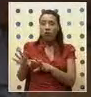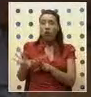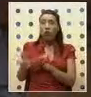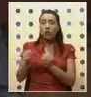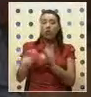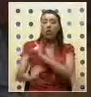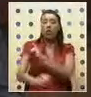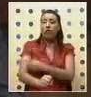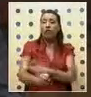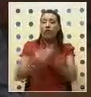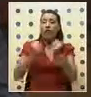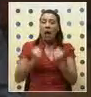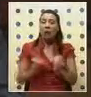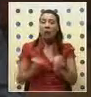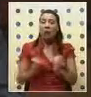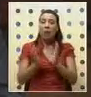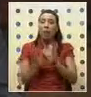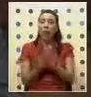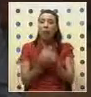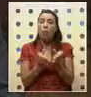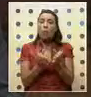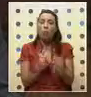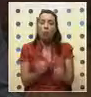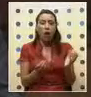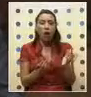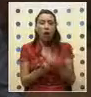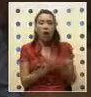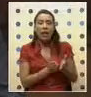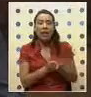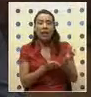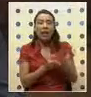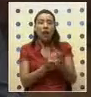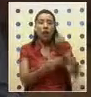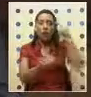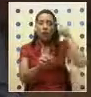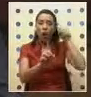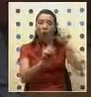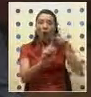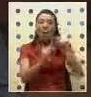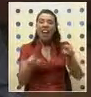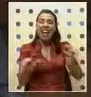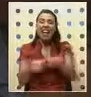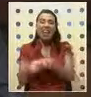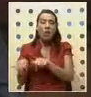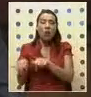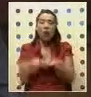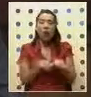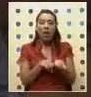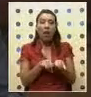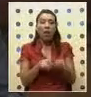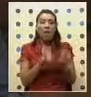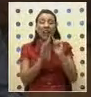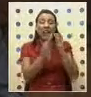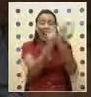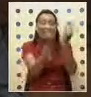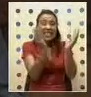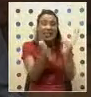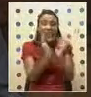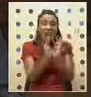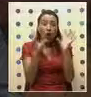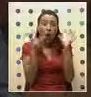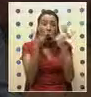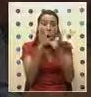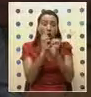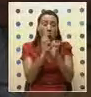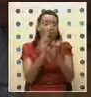fuerza, en capacidad de perdón? ¿Cómo pudo encontrar la ruta para conseguir su objetivo, la igualdad, encerrado en la oscuridad? No